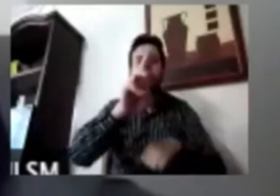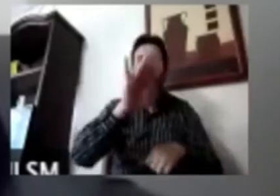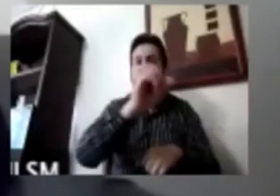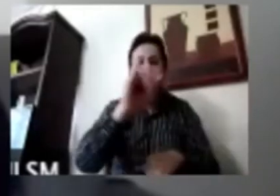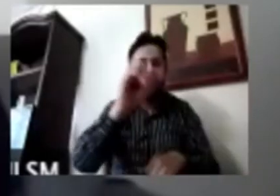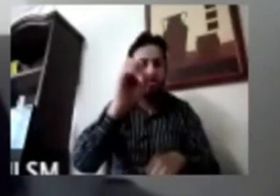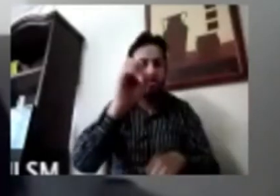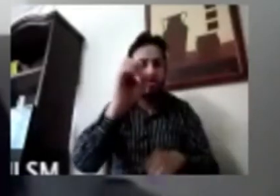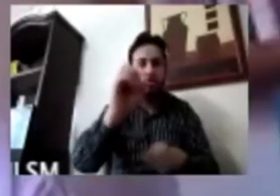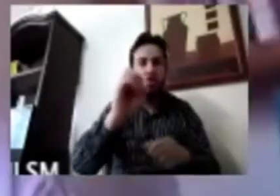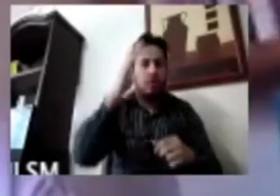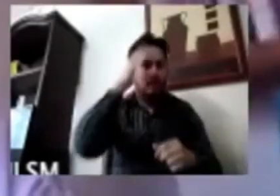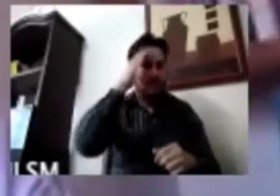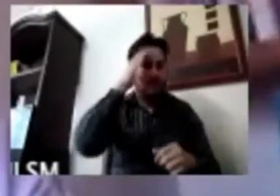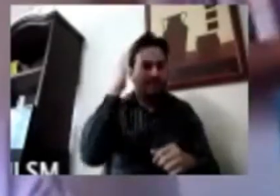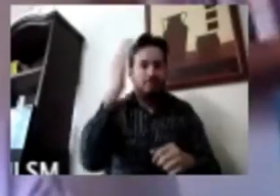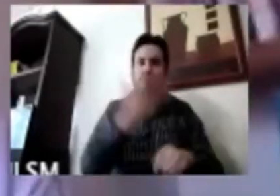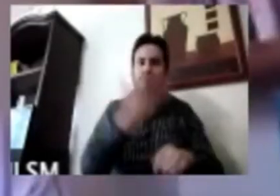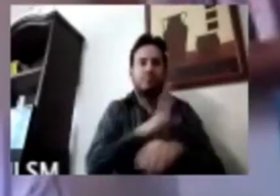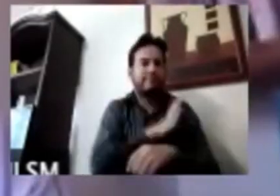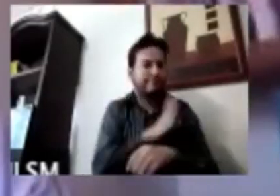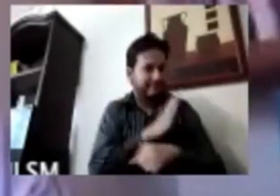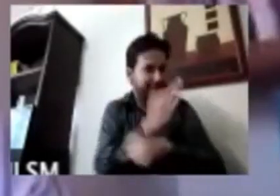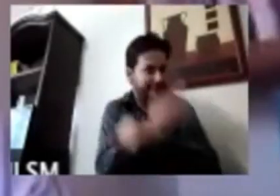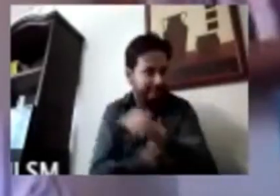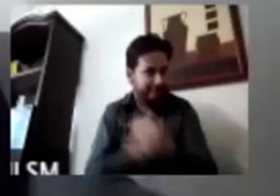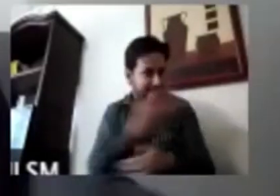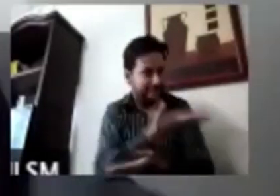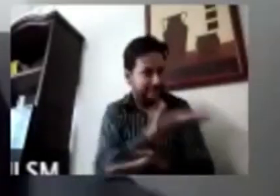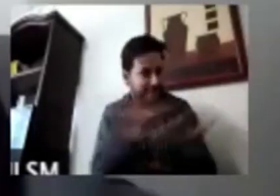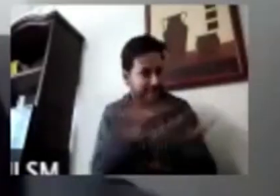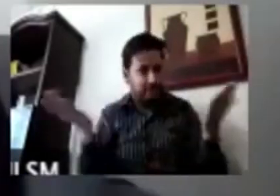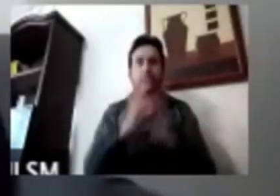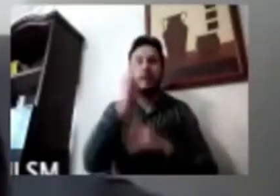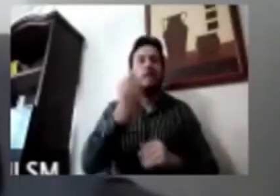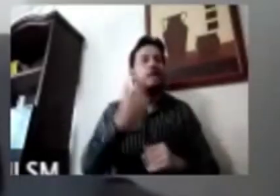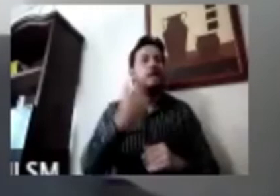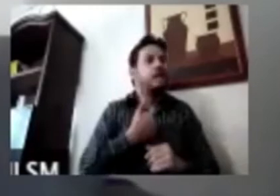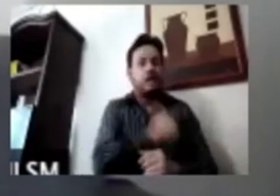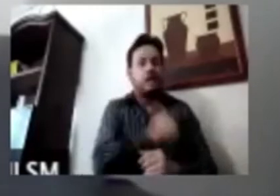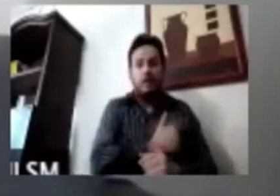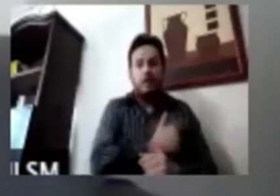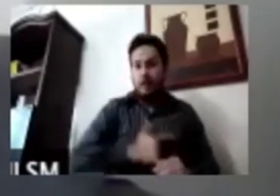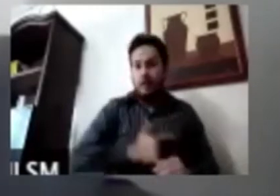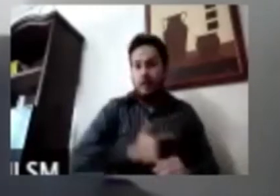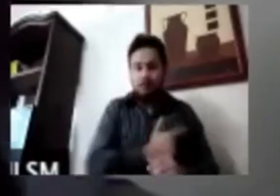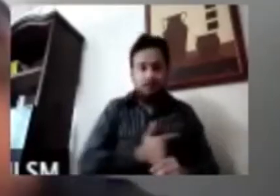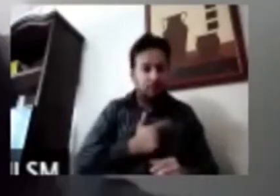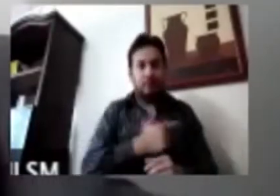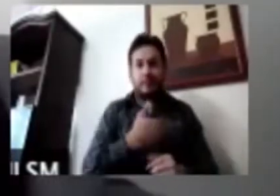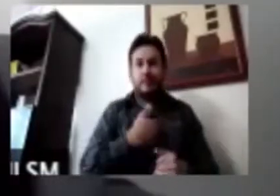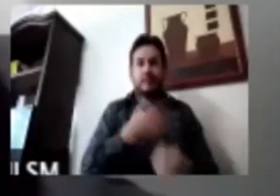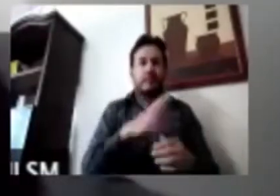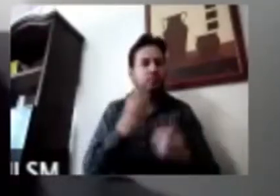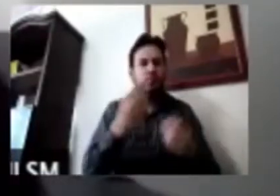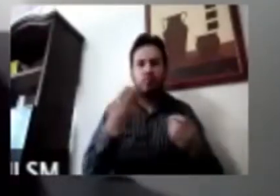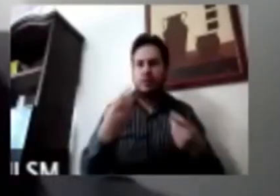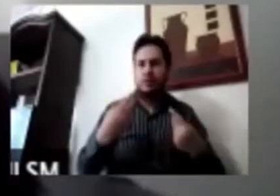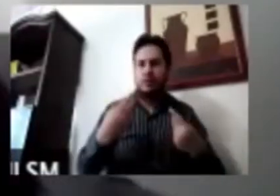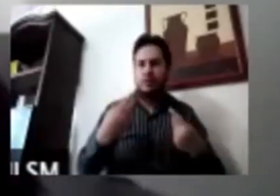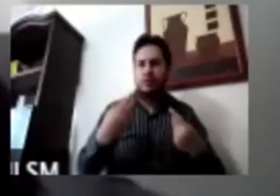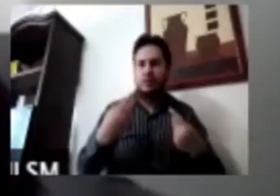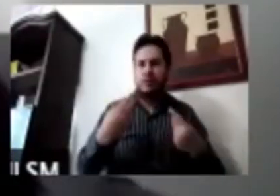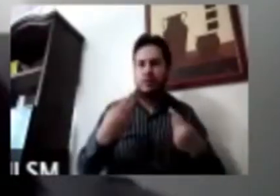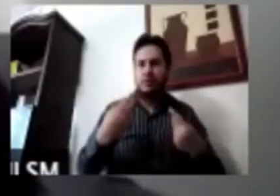Muy buenas tardes a todas, todos. Nos da mucho gusto que tengamos muchas personas interesadas, estoy viendo alrededor de